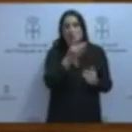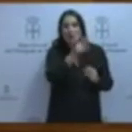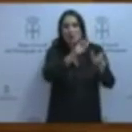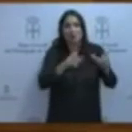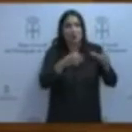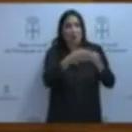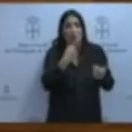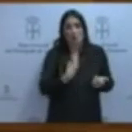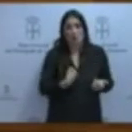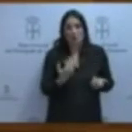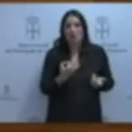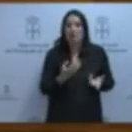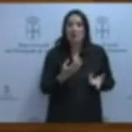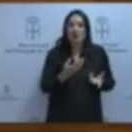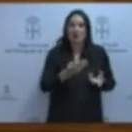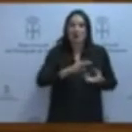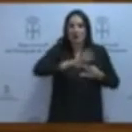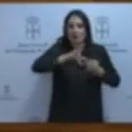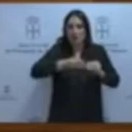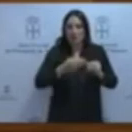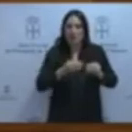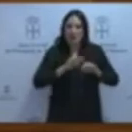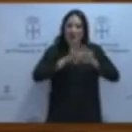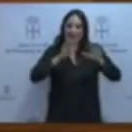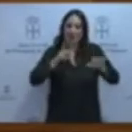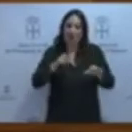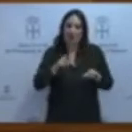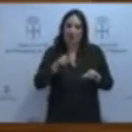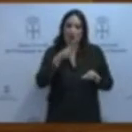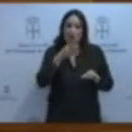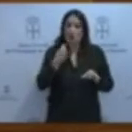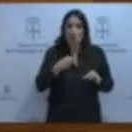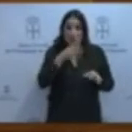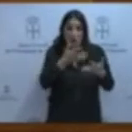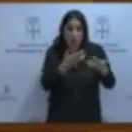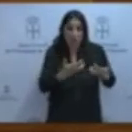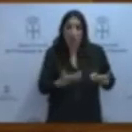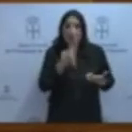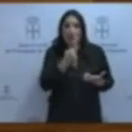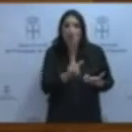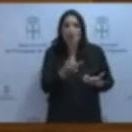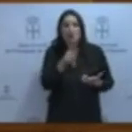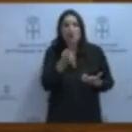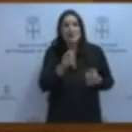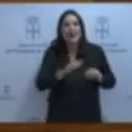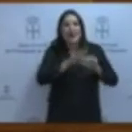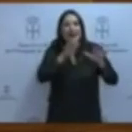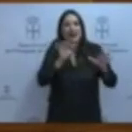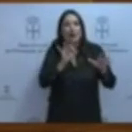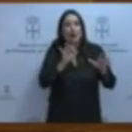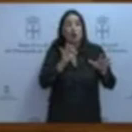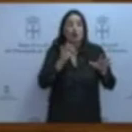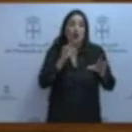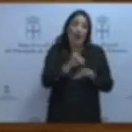Aplíquense, por lo tanto, el cuento y también aclárense. Y no solo por estas votaciones que acabo de relatar. Necesitan aclararse o, en su defecto, dejar de